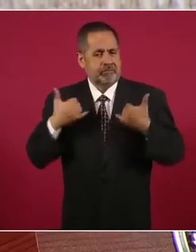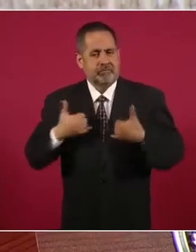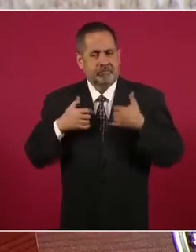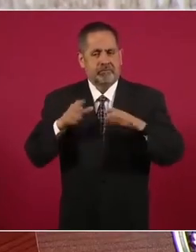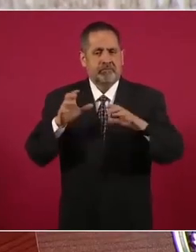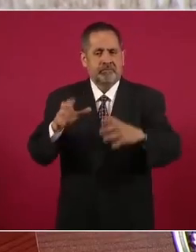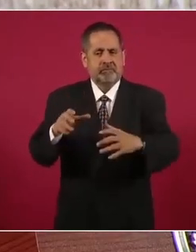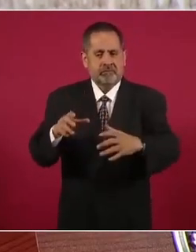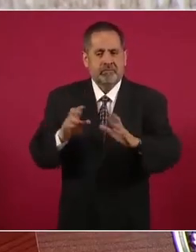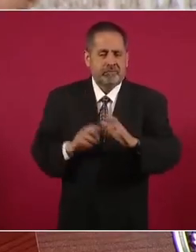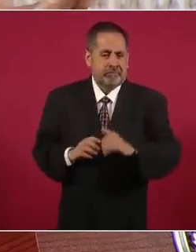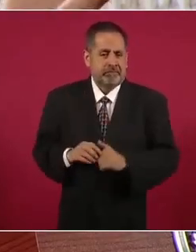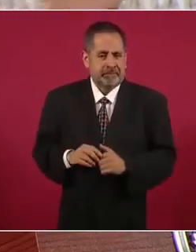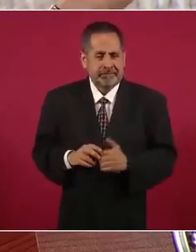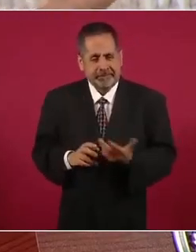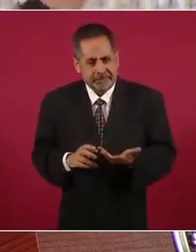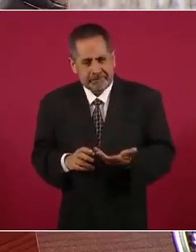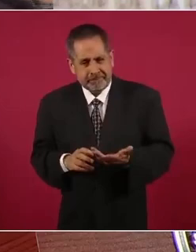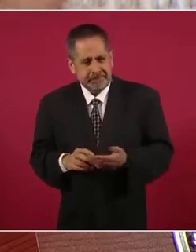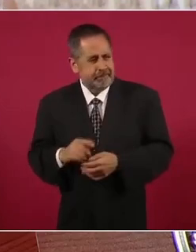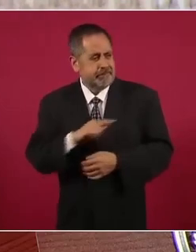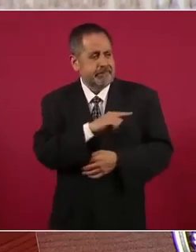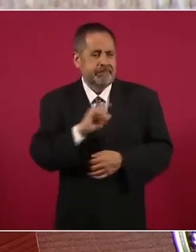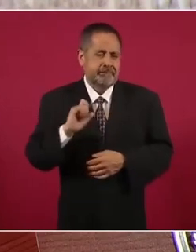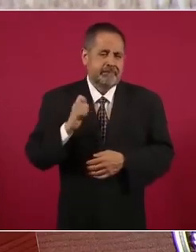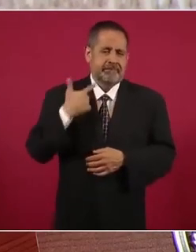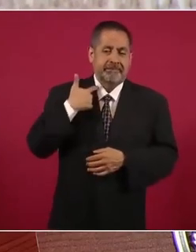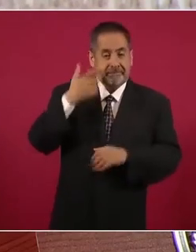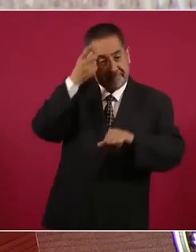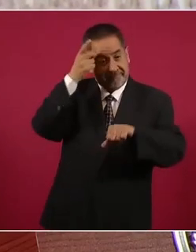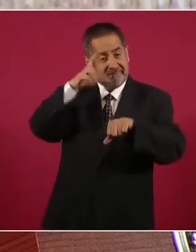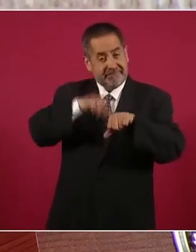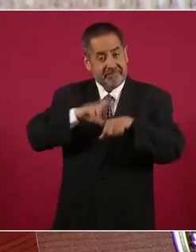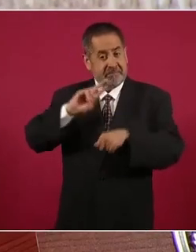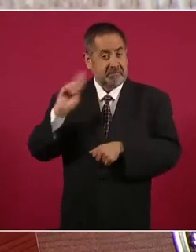Un ex rector de la UNAM